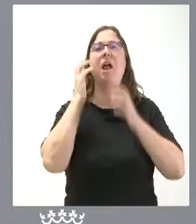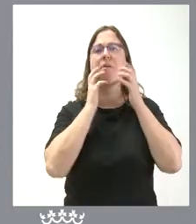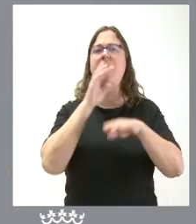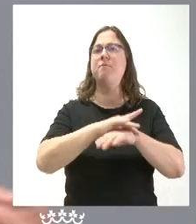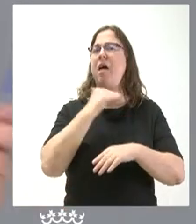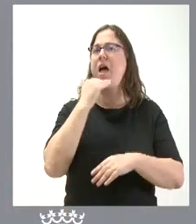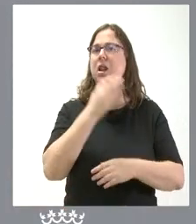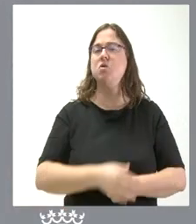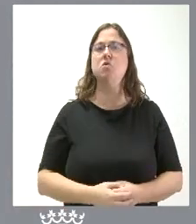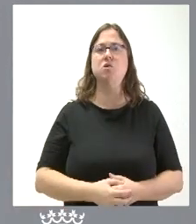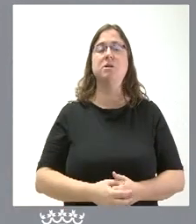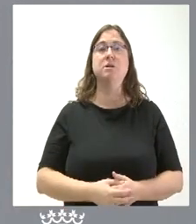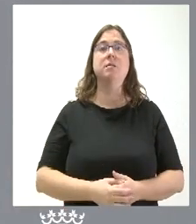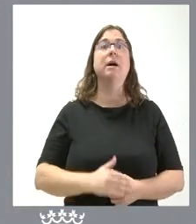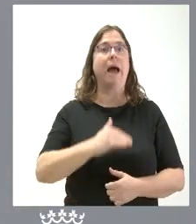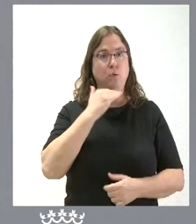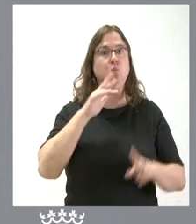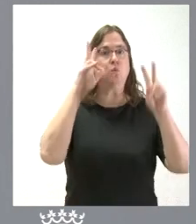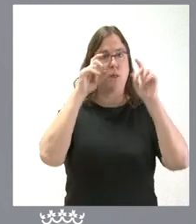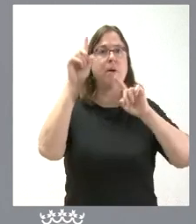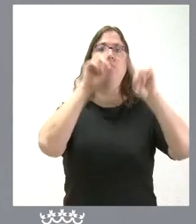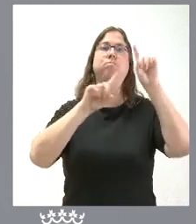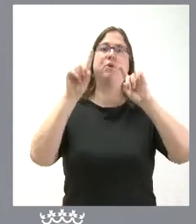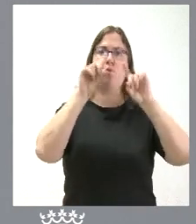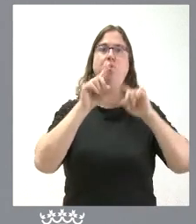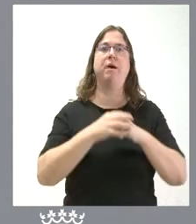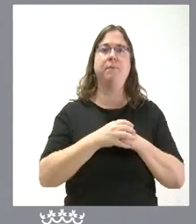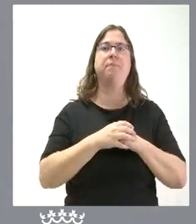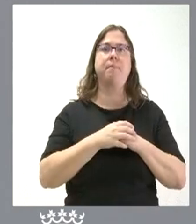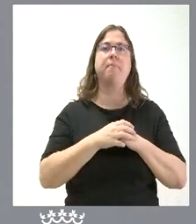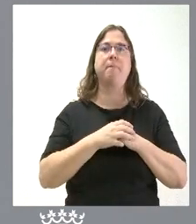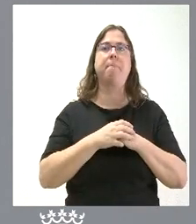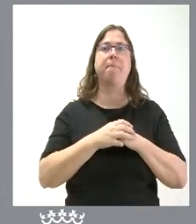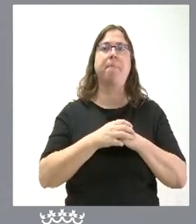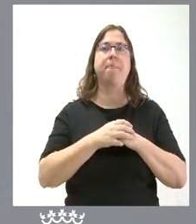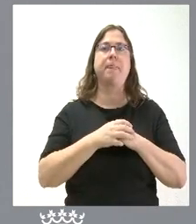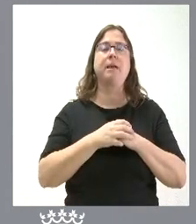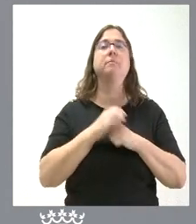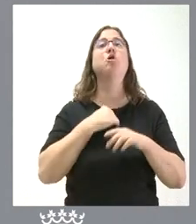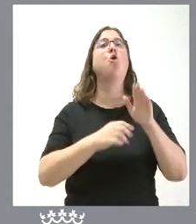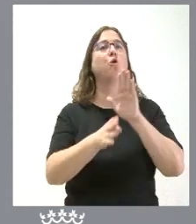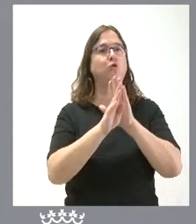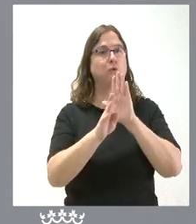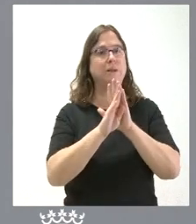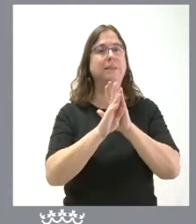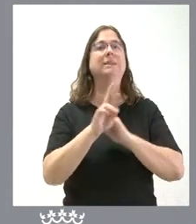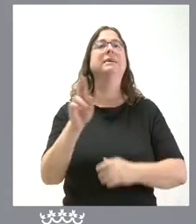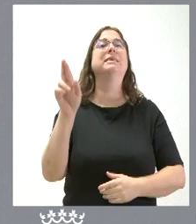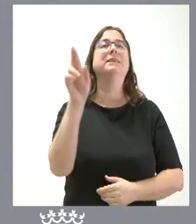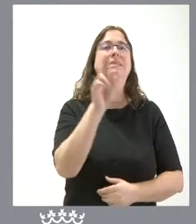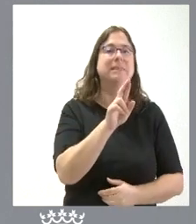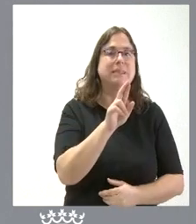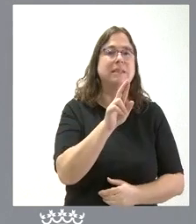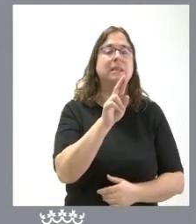pues es un tema que nos preocupa que seguimos insistiendo al gobierno en que